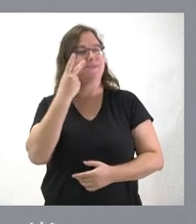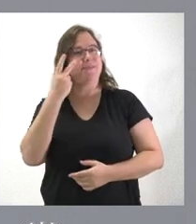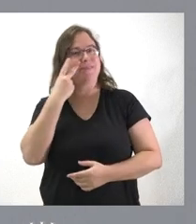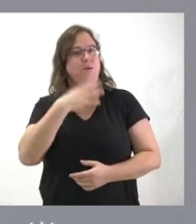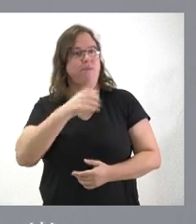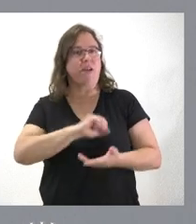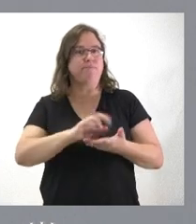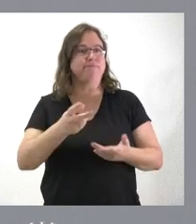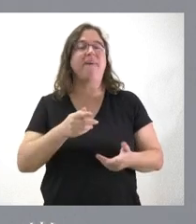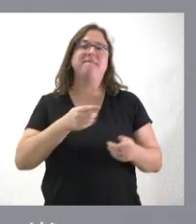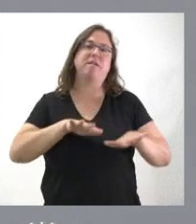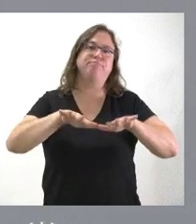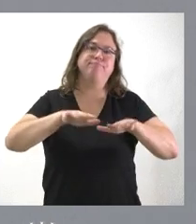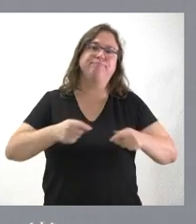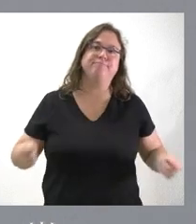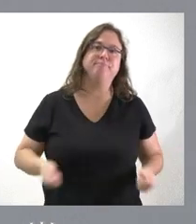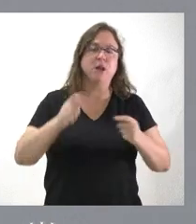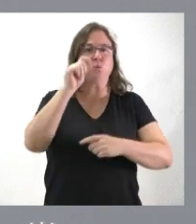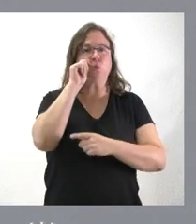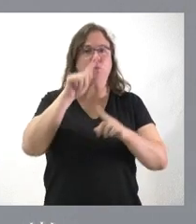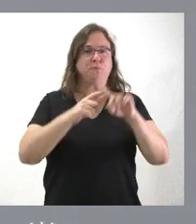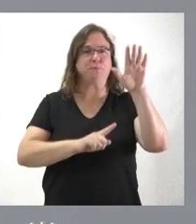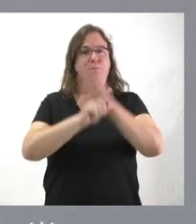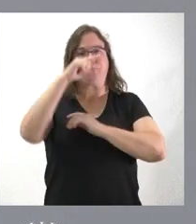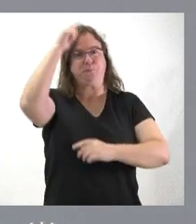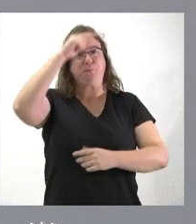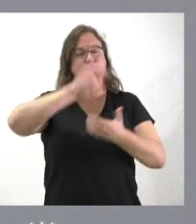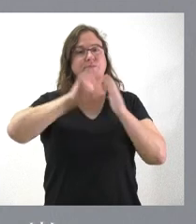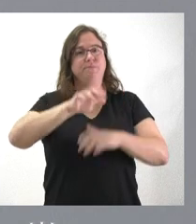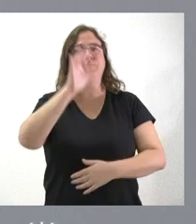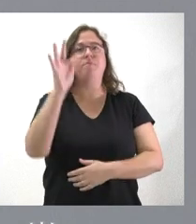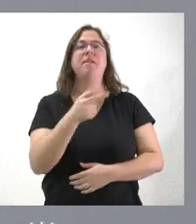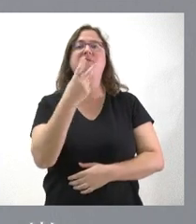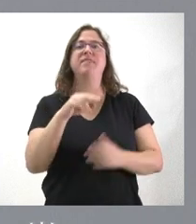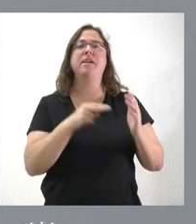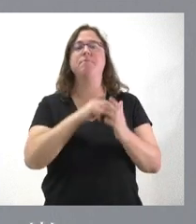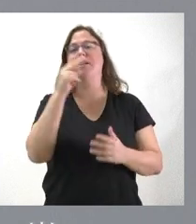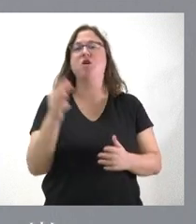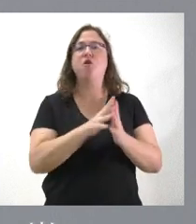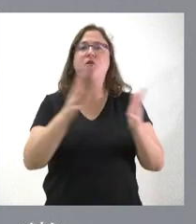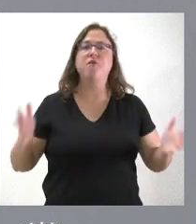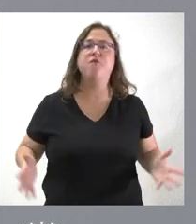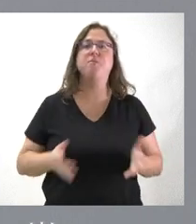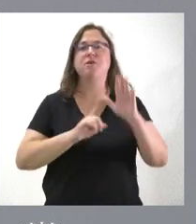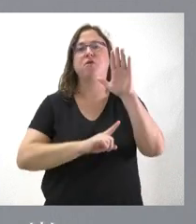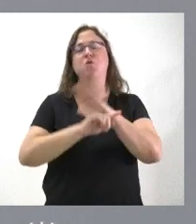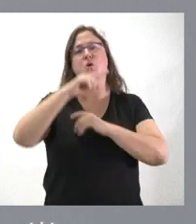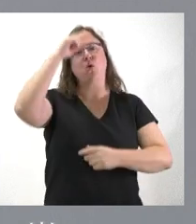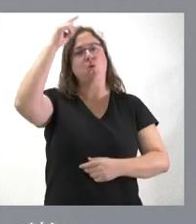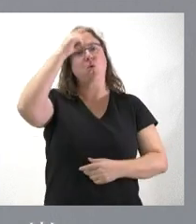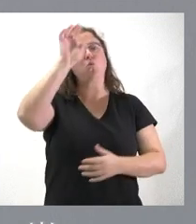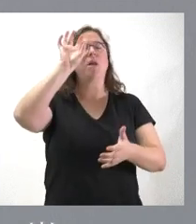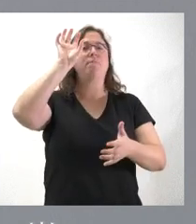tanto, favorecemos el turismo y también el desarrollo cultural en Castilla y León. 20.000 euros para el fomento y desarrollo de la cultura del país